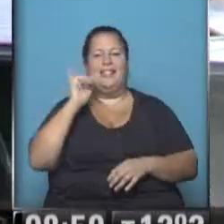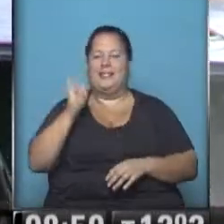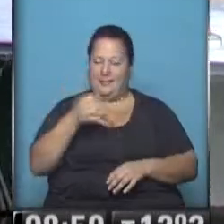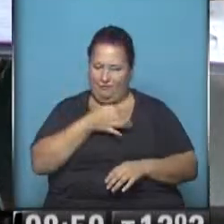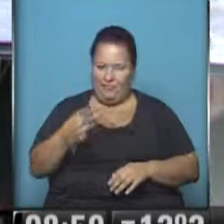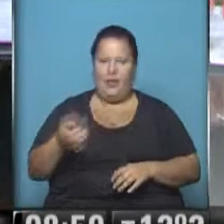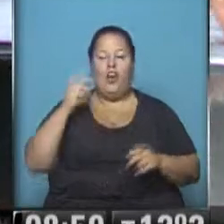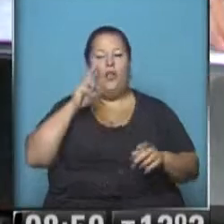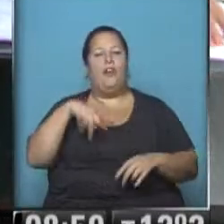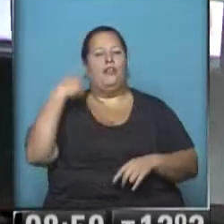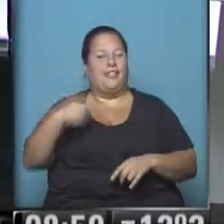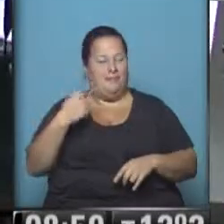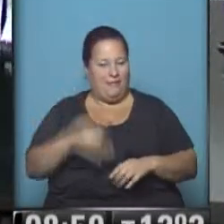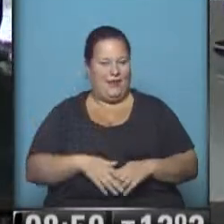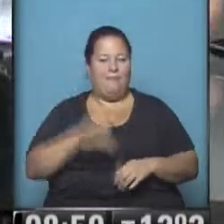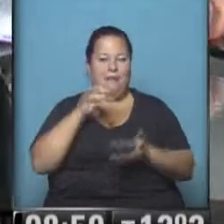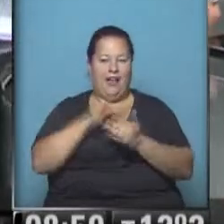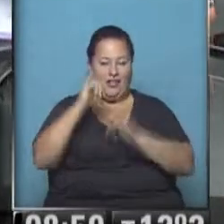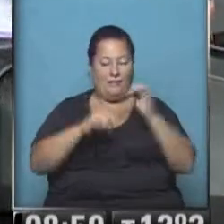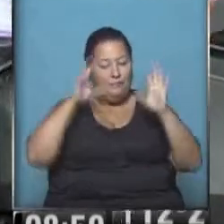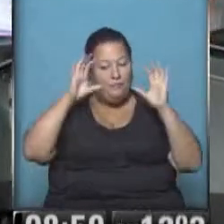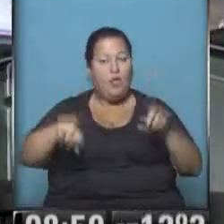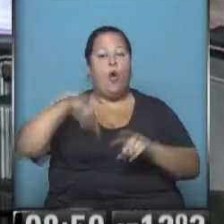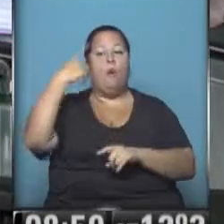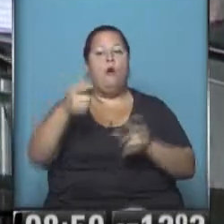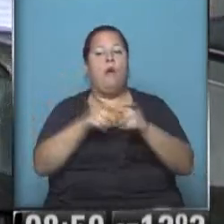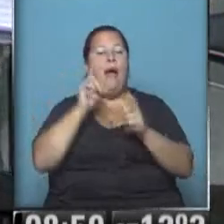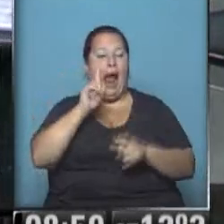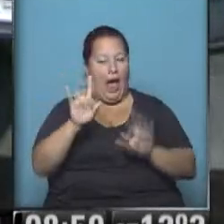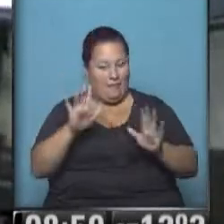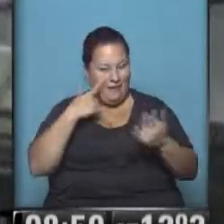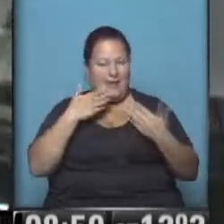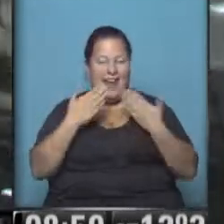así, nos esperamos todo el tiempo con más noticias. Recuerda, nuestra próxima edición será a las 13, los esperamos. Chao, gracias.